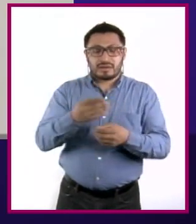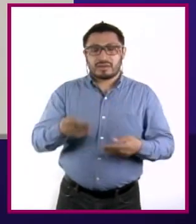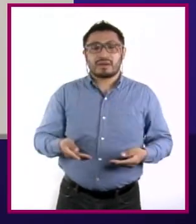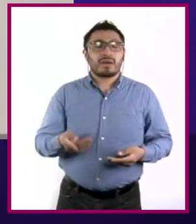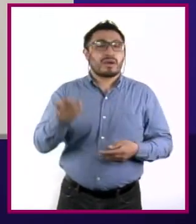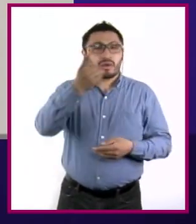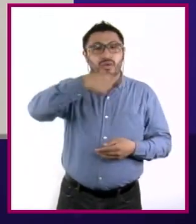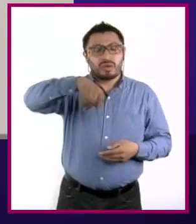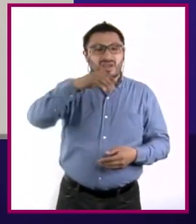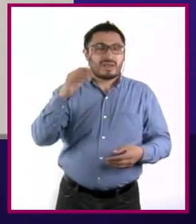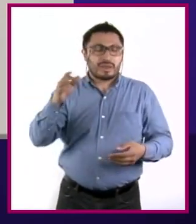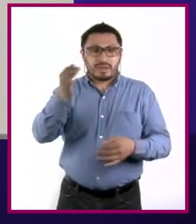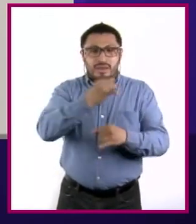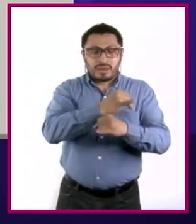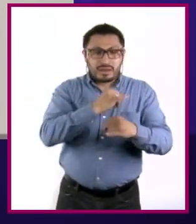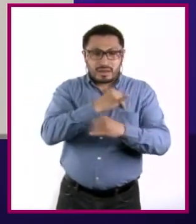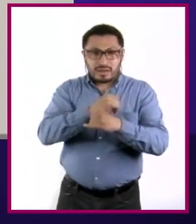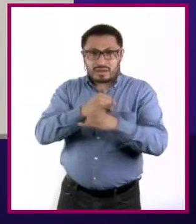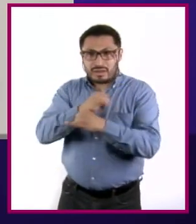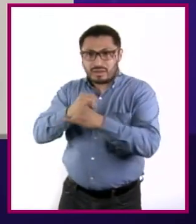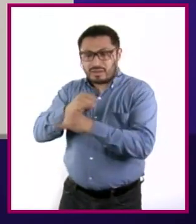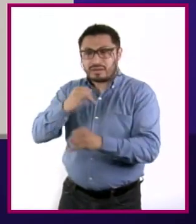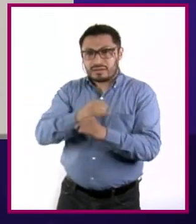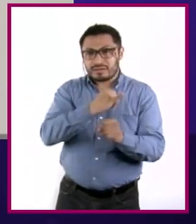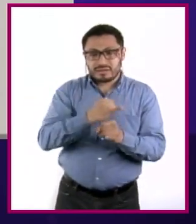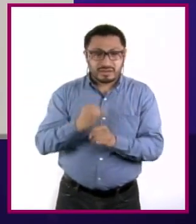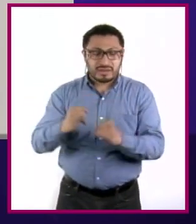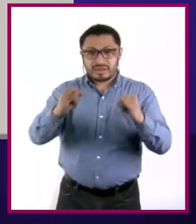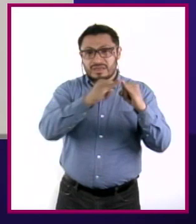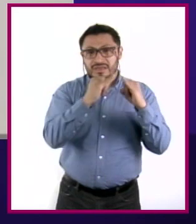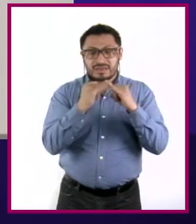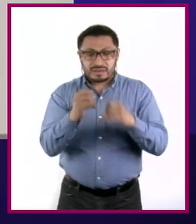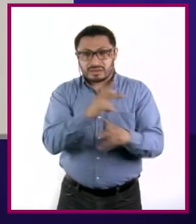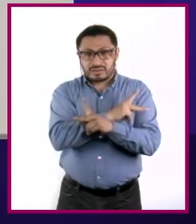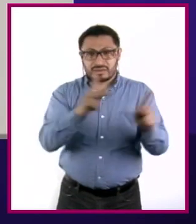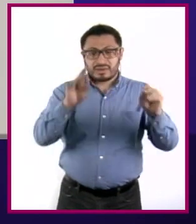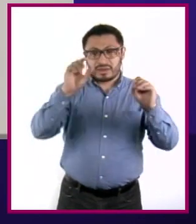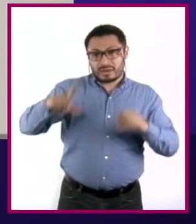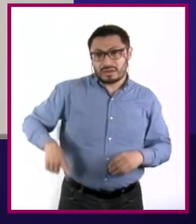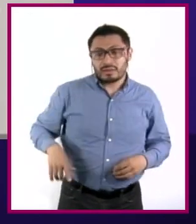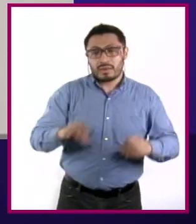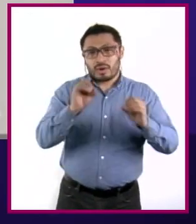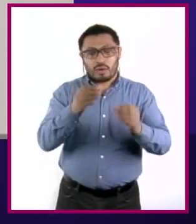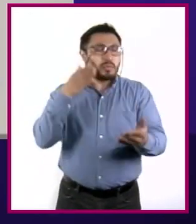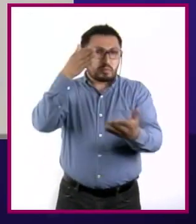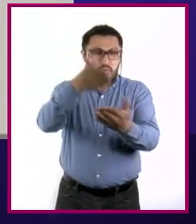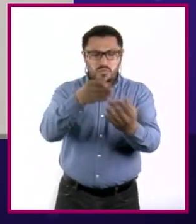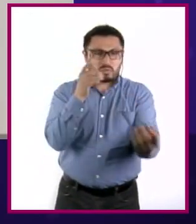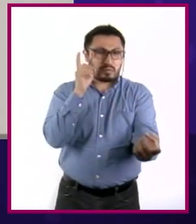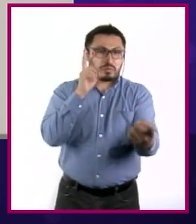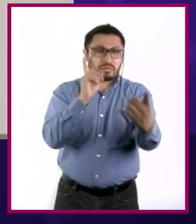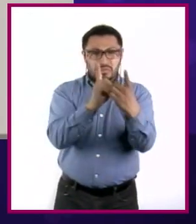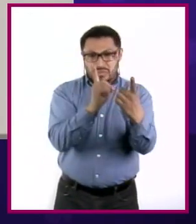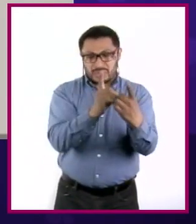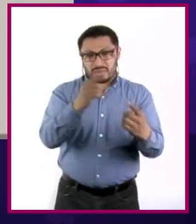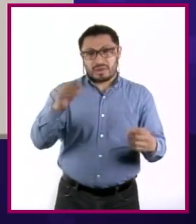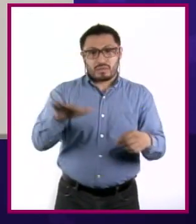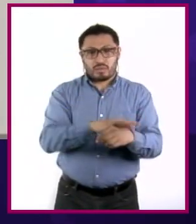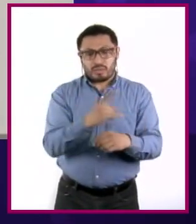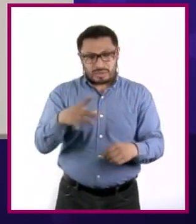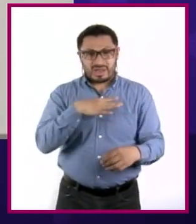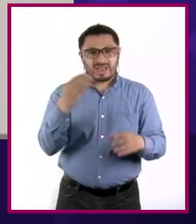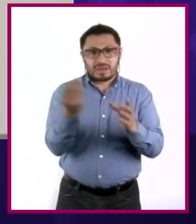acerquen a las páginas de internet de las instituciones públicas o a las mismas instituciones públicas, porque hay una amplia gama de